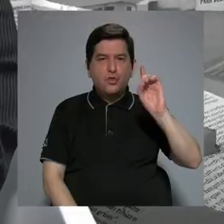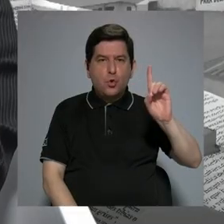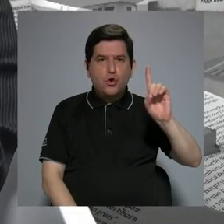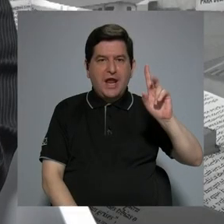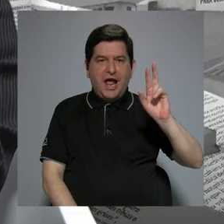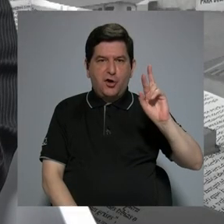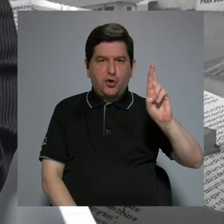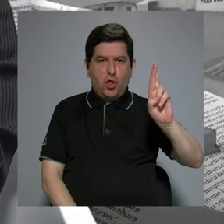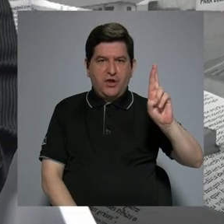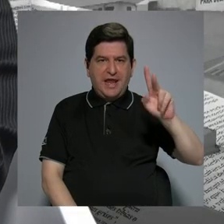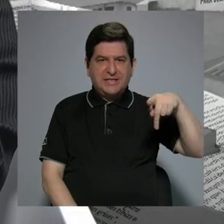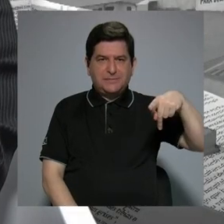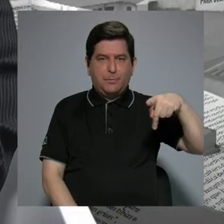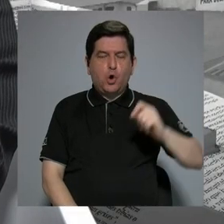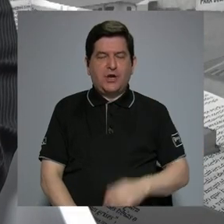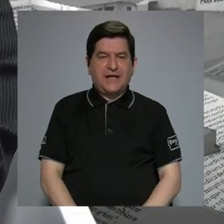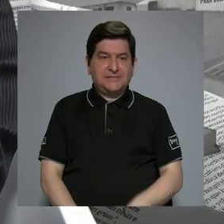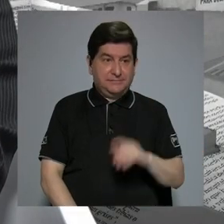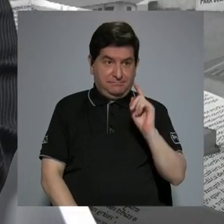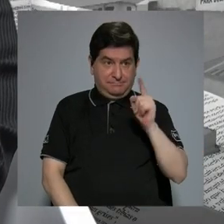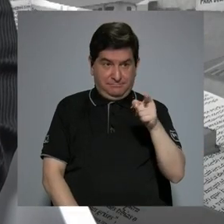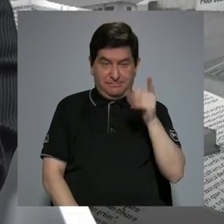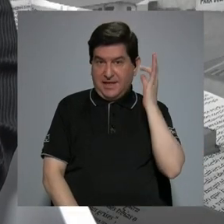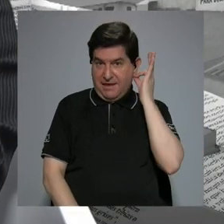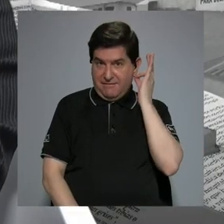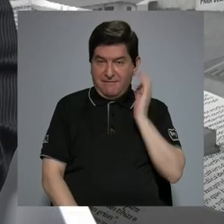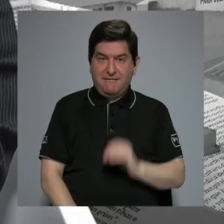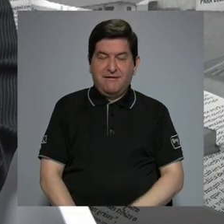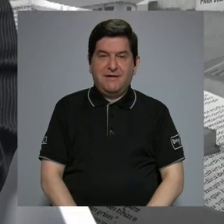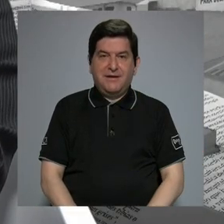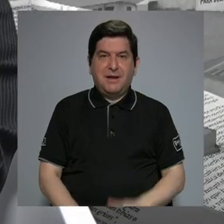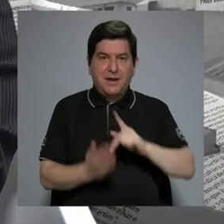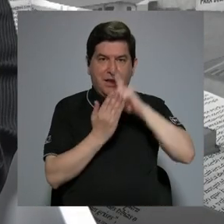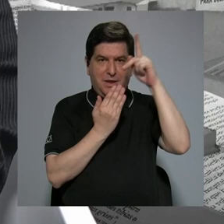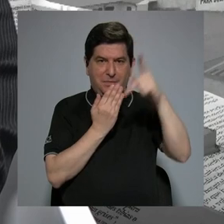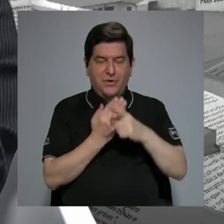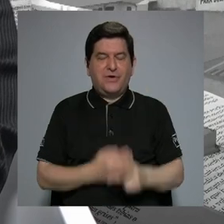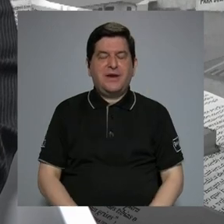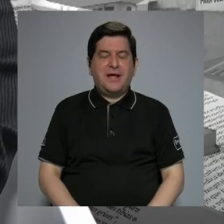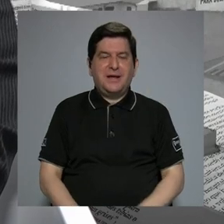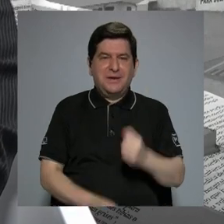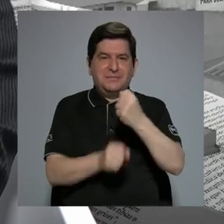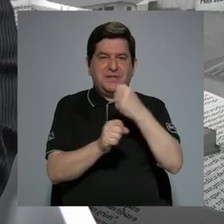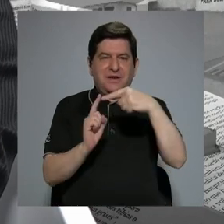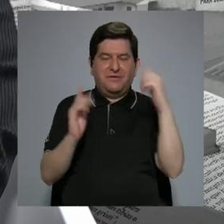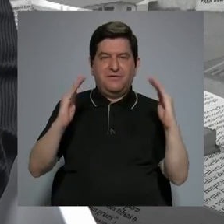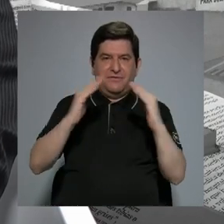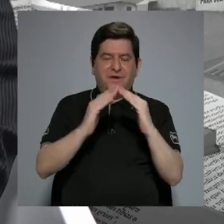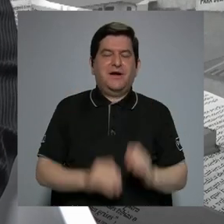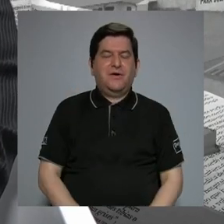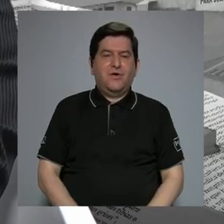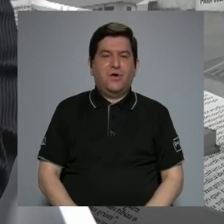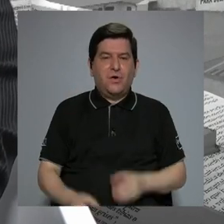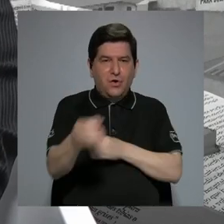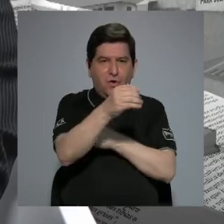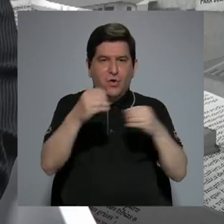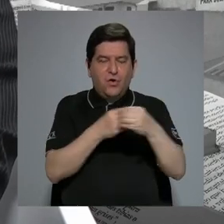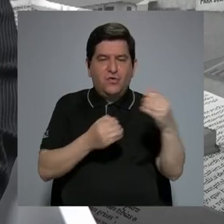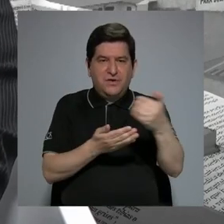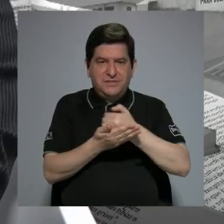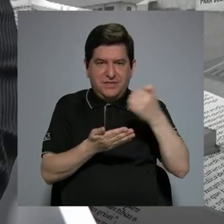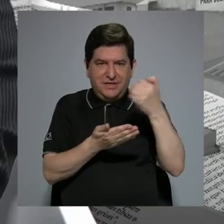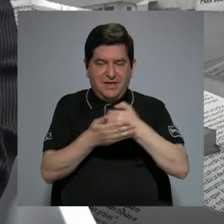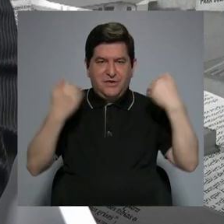Rodríguez Porras. Ella es del programa de teletrabajo de la Oficina de Recursos Humanos